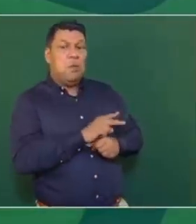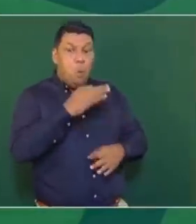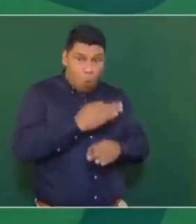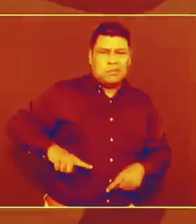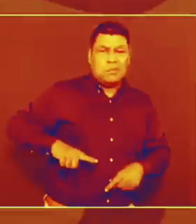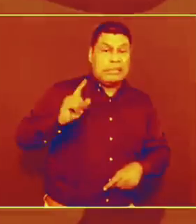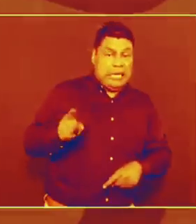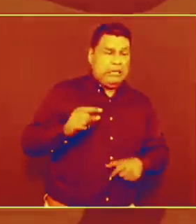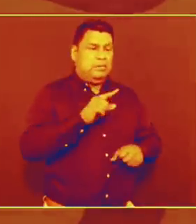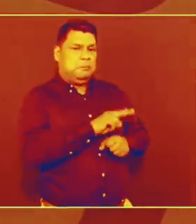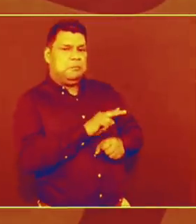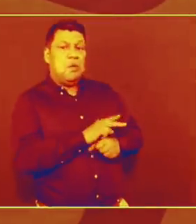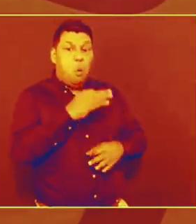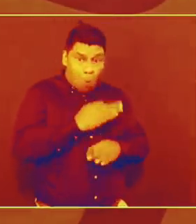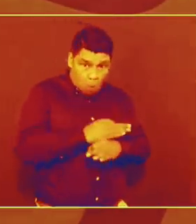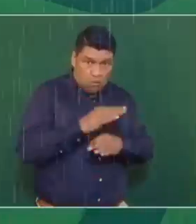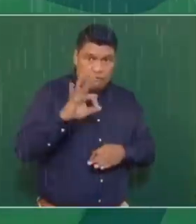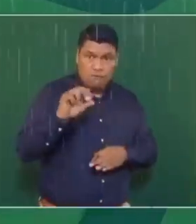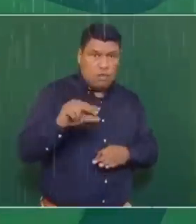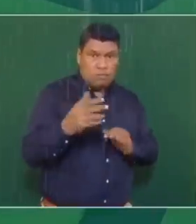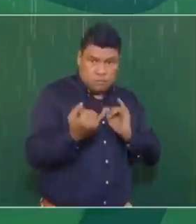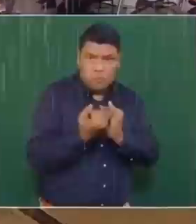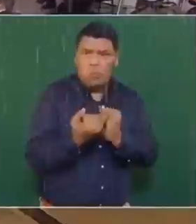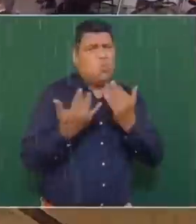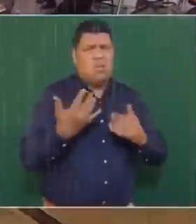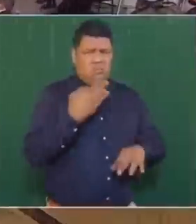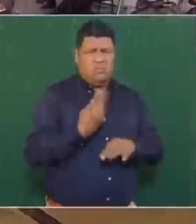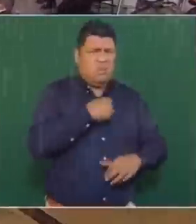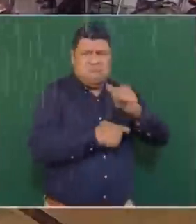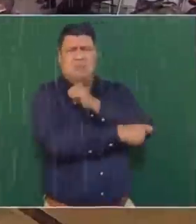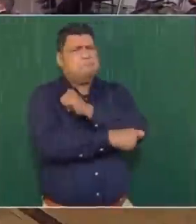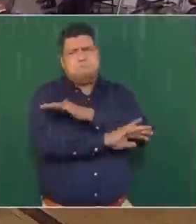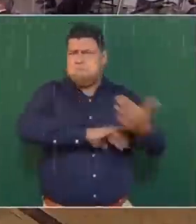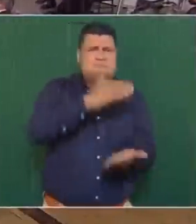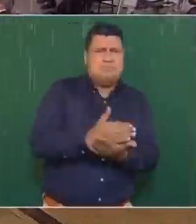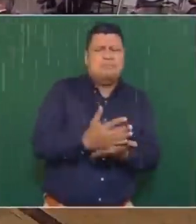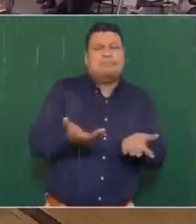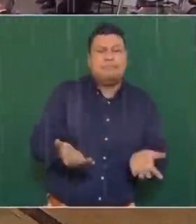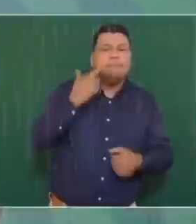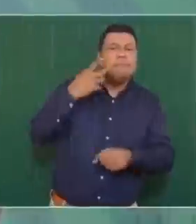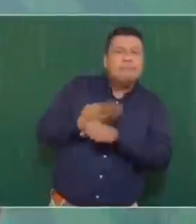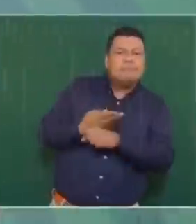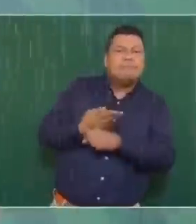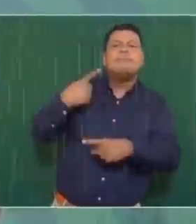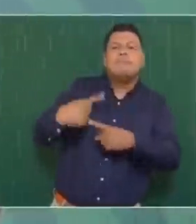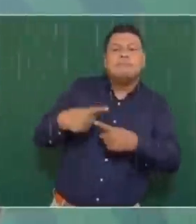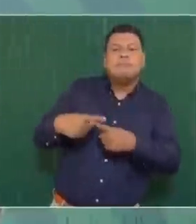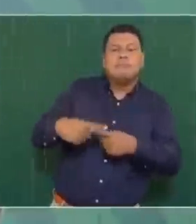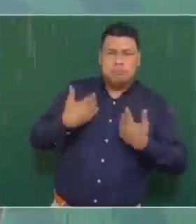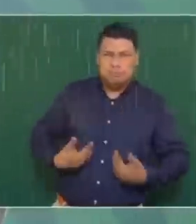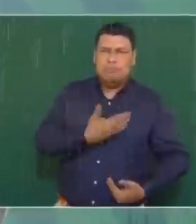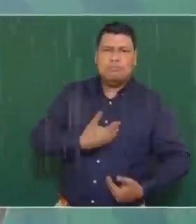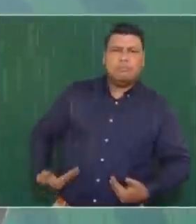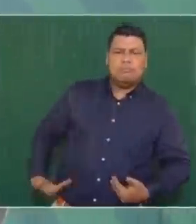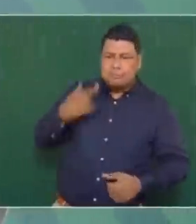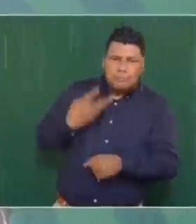Fonden porque no hay corrupción, y estos casos los atiende de manera directa de presidente,